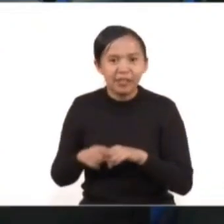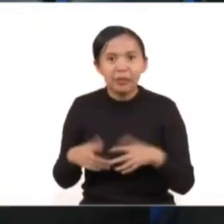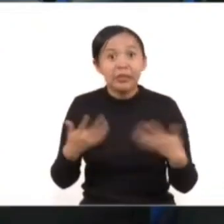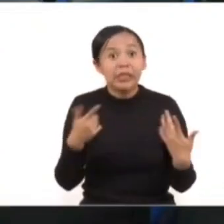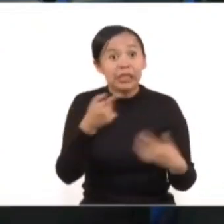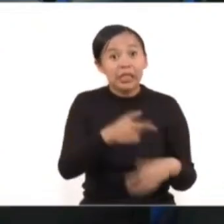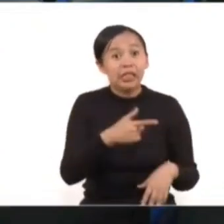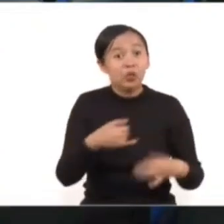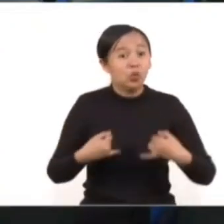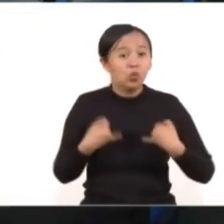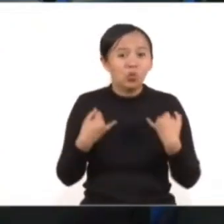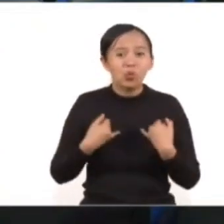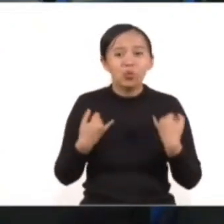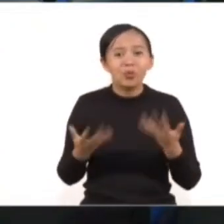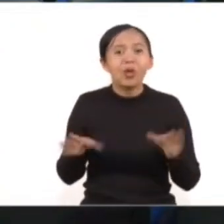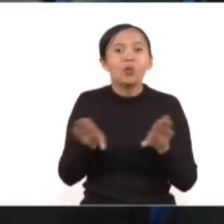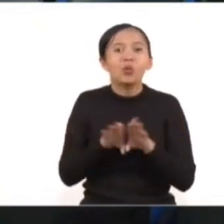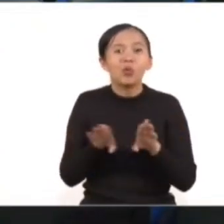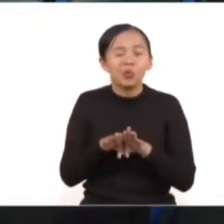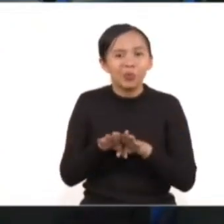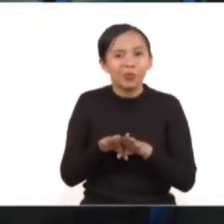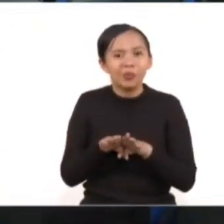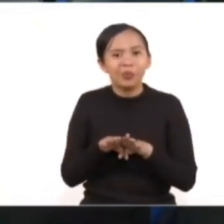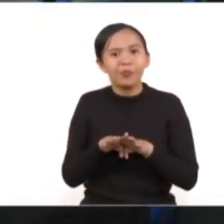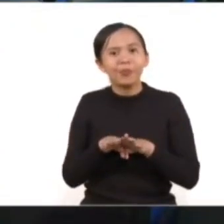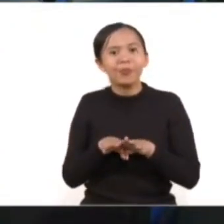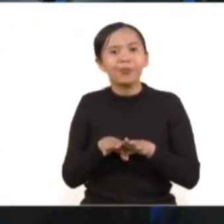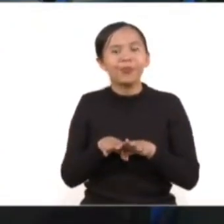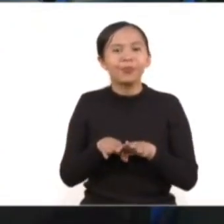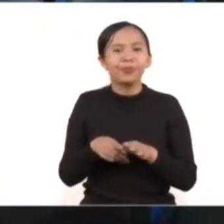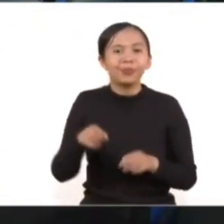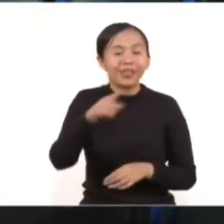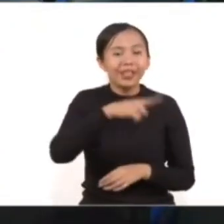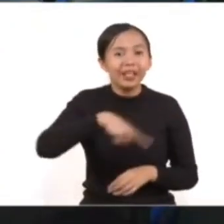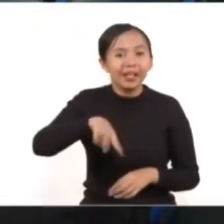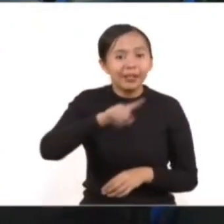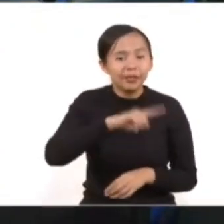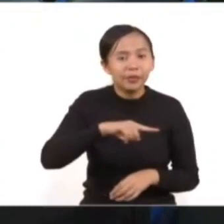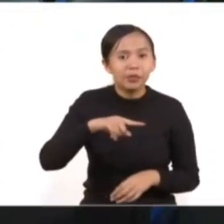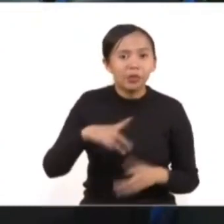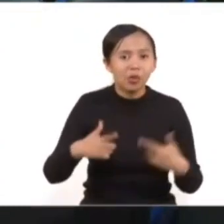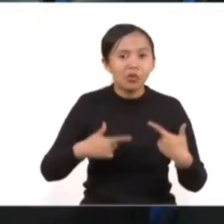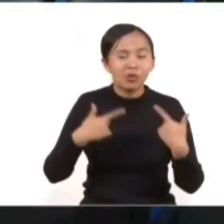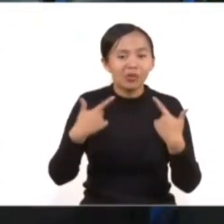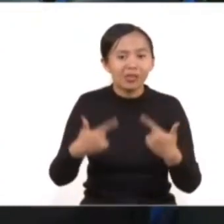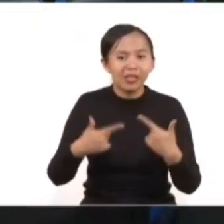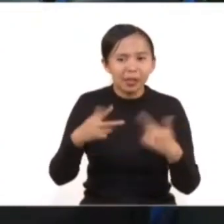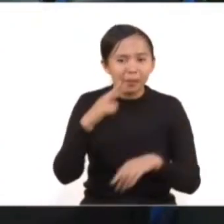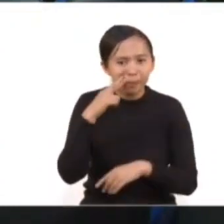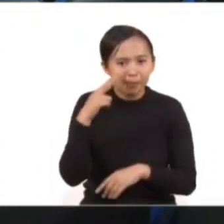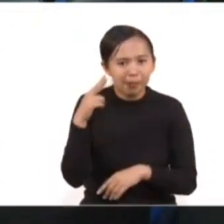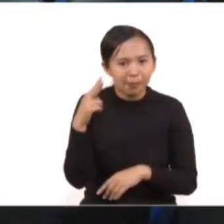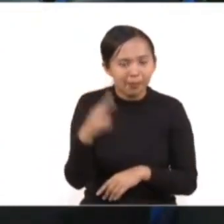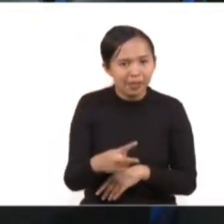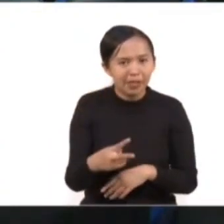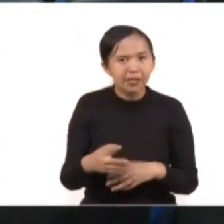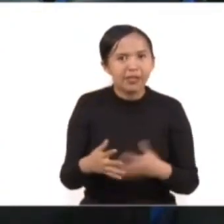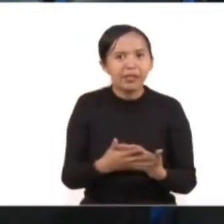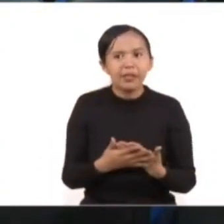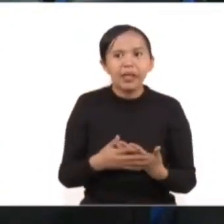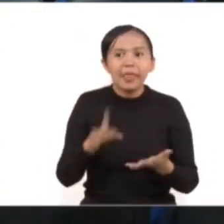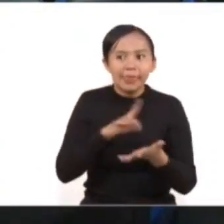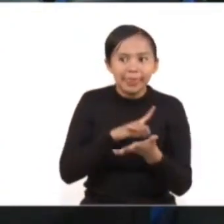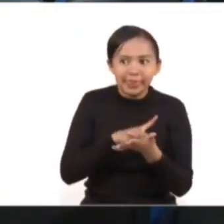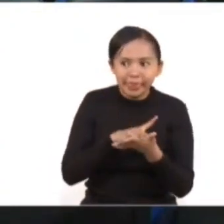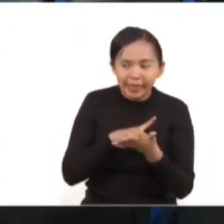está sintetizando el esfuerzo de varias generaciones por adquirir